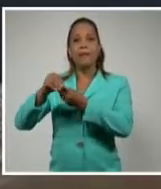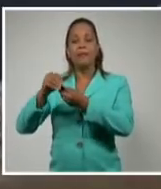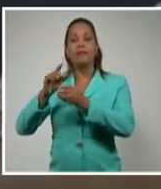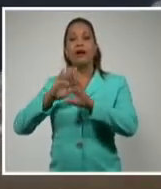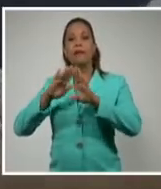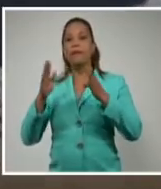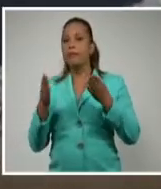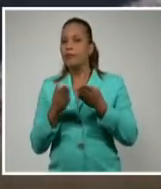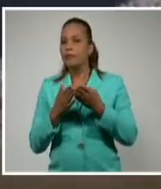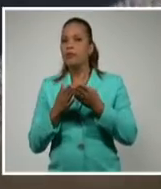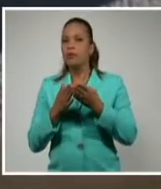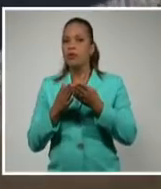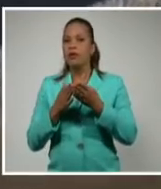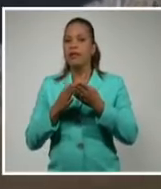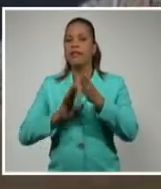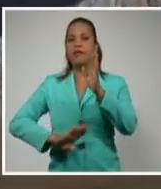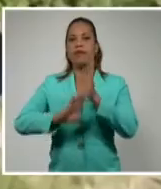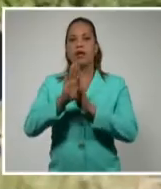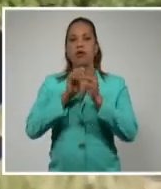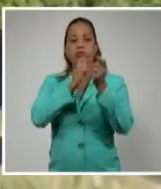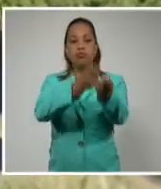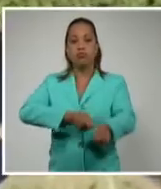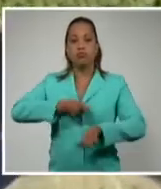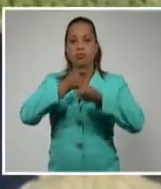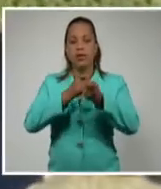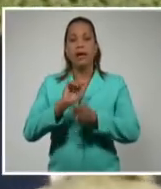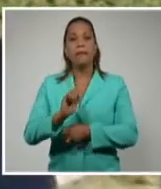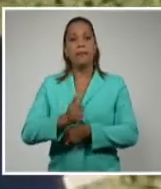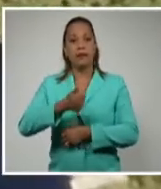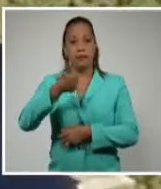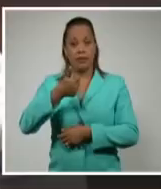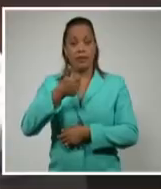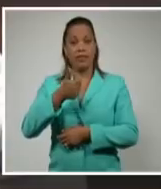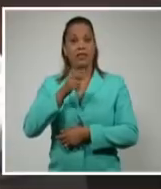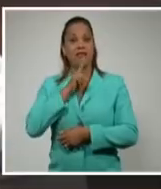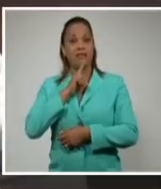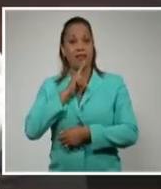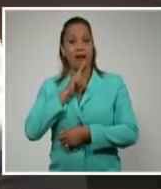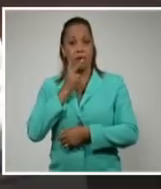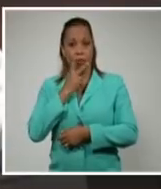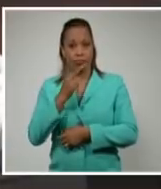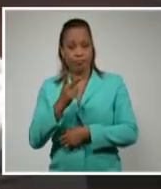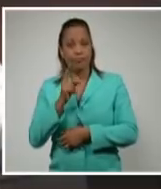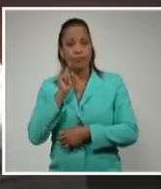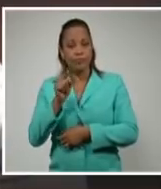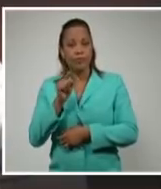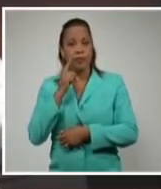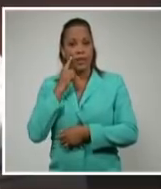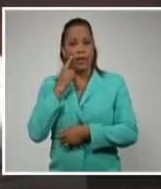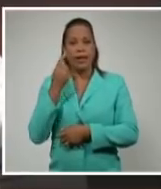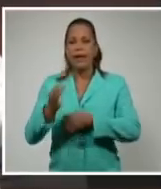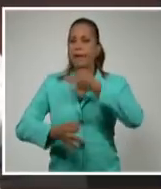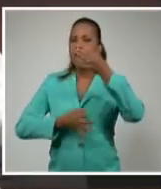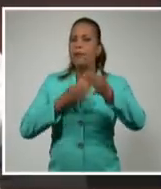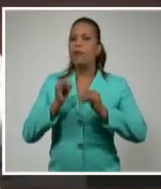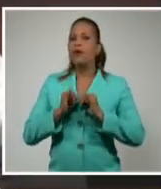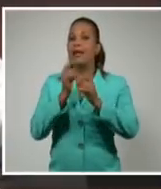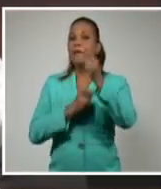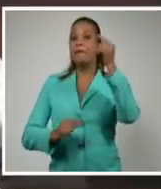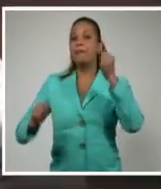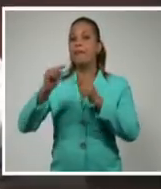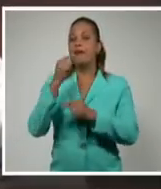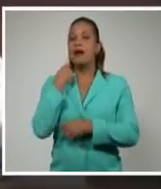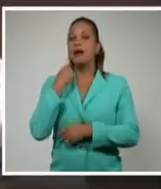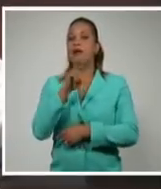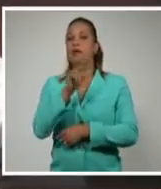el desarrollo agrícola. El presidente del Instituto de Recursos Hidráulicos, Antonio Rodríguez, informó que la prioridad para 2021